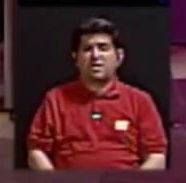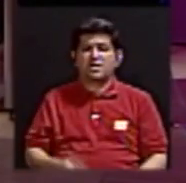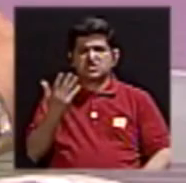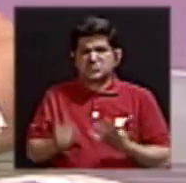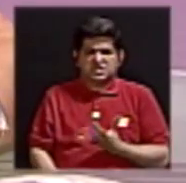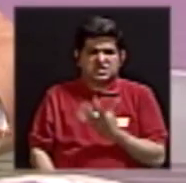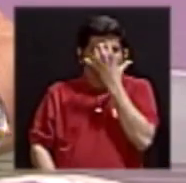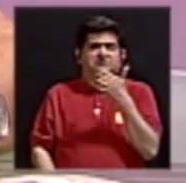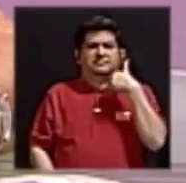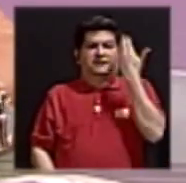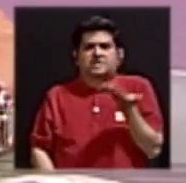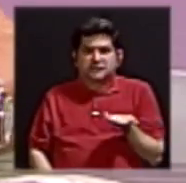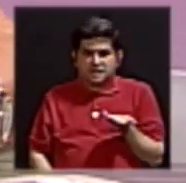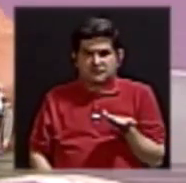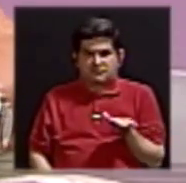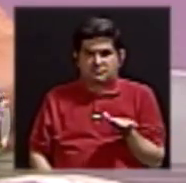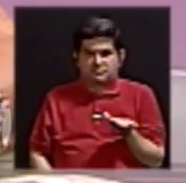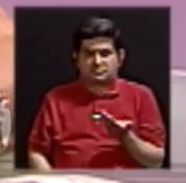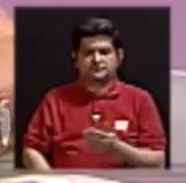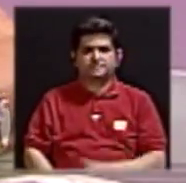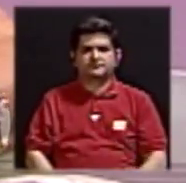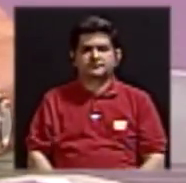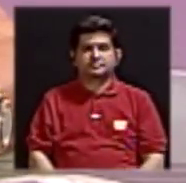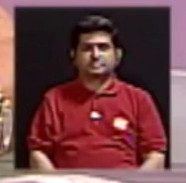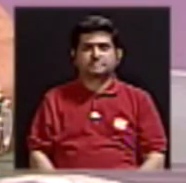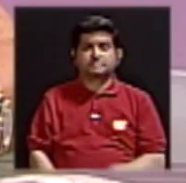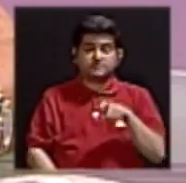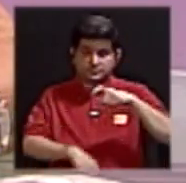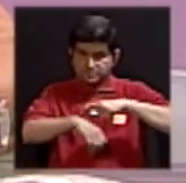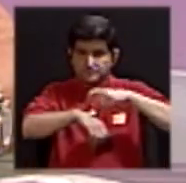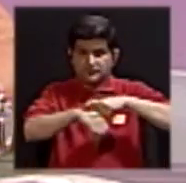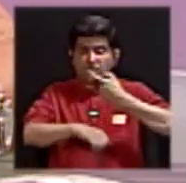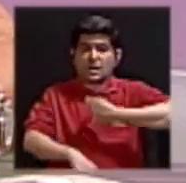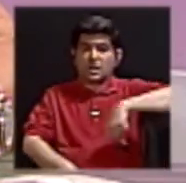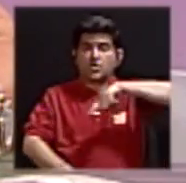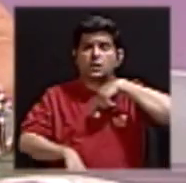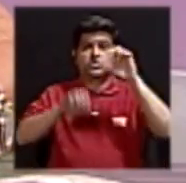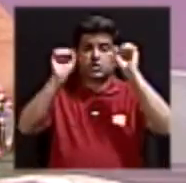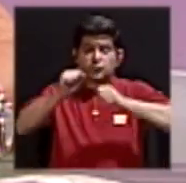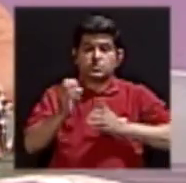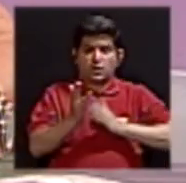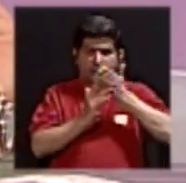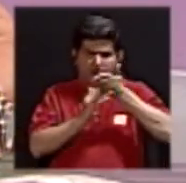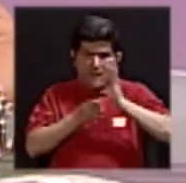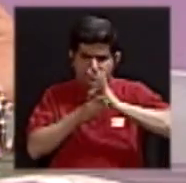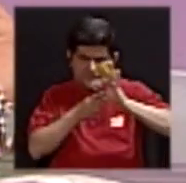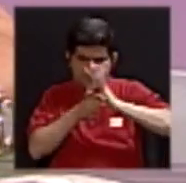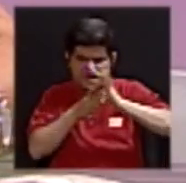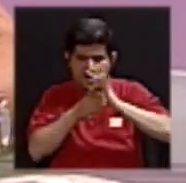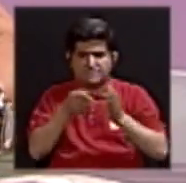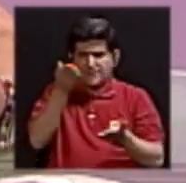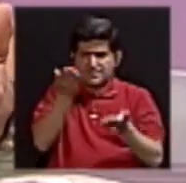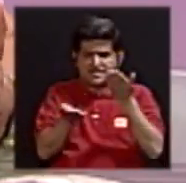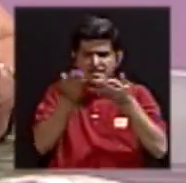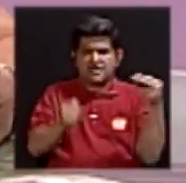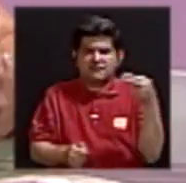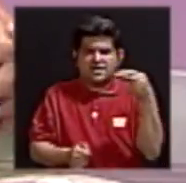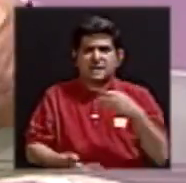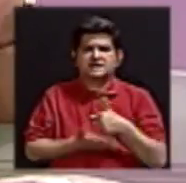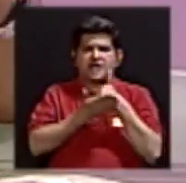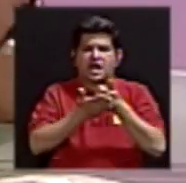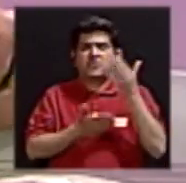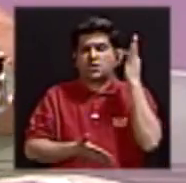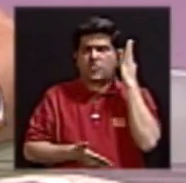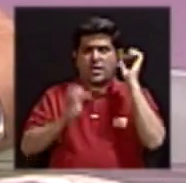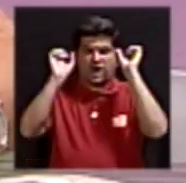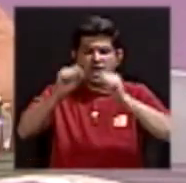irritables, y entonces es donde podemos, por medio de un tratamiento de balance hormonal, ayudar a la mujer